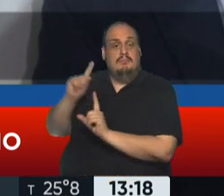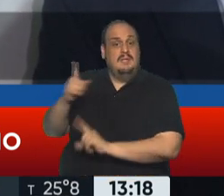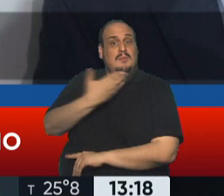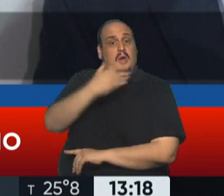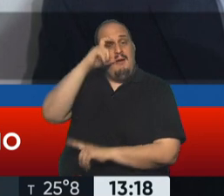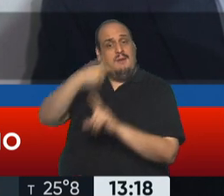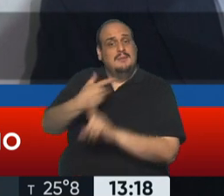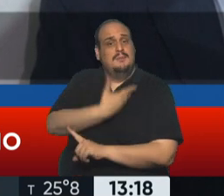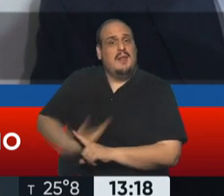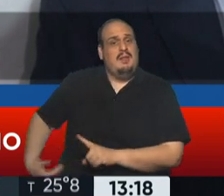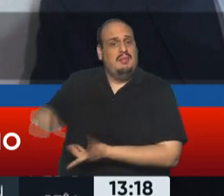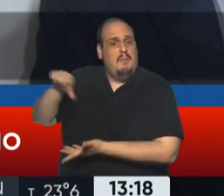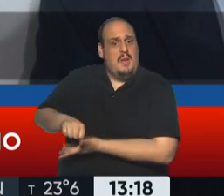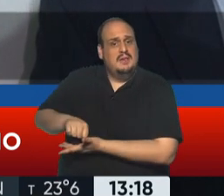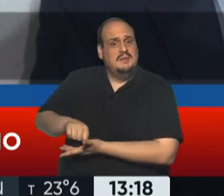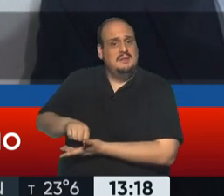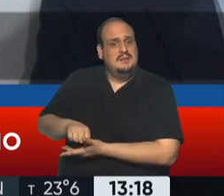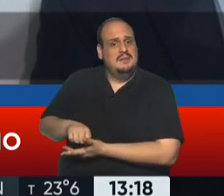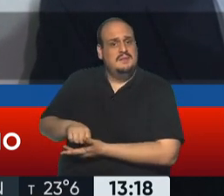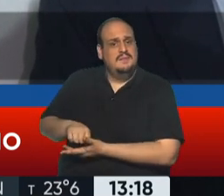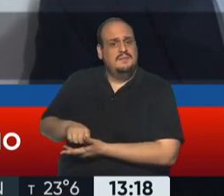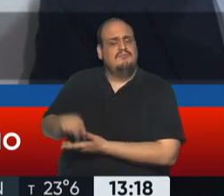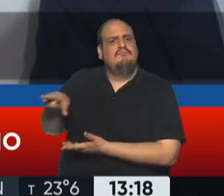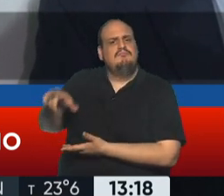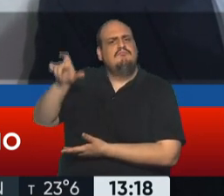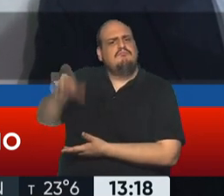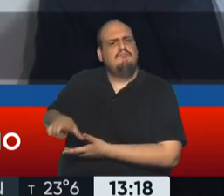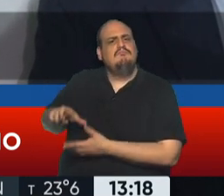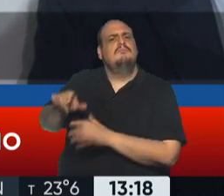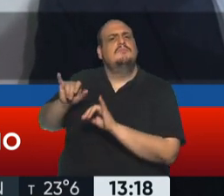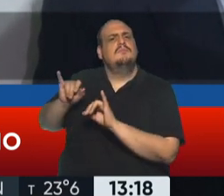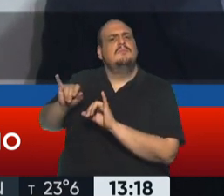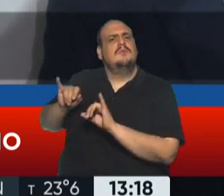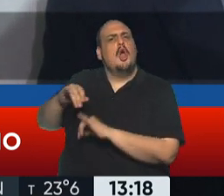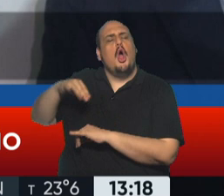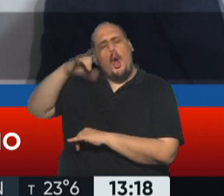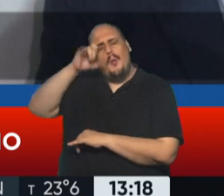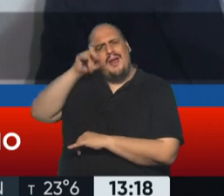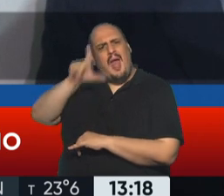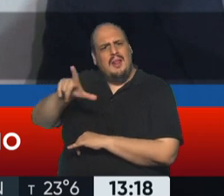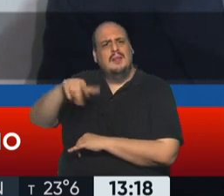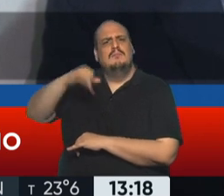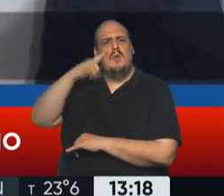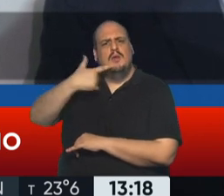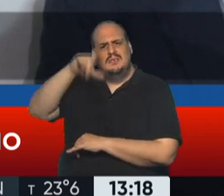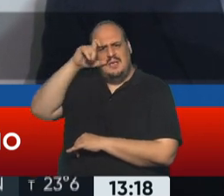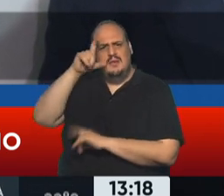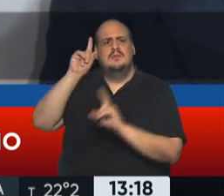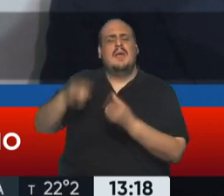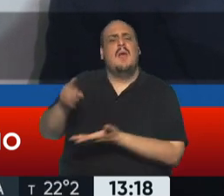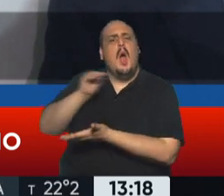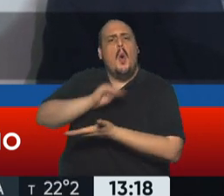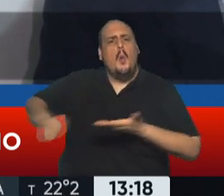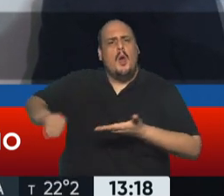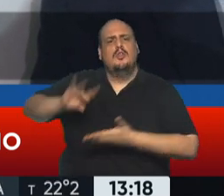El presidente de la república, su excelente Jovenel Moise, el batonier d'Orval, los